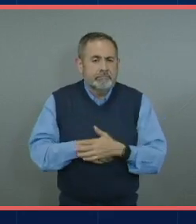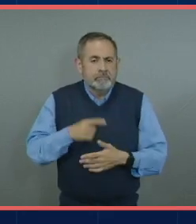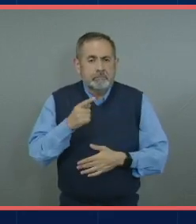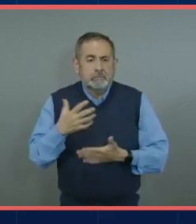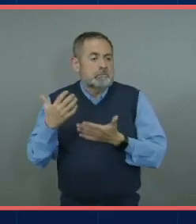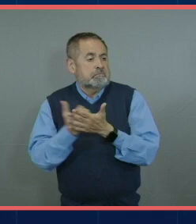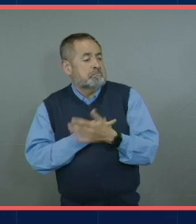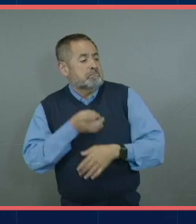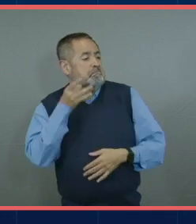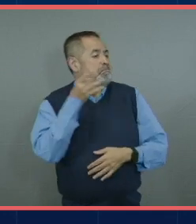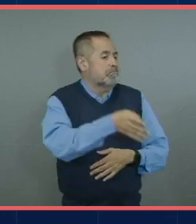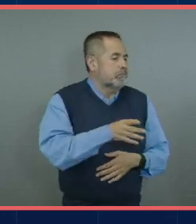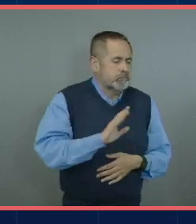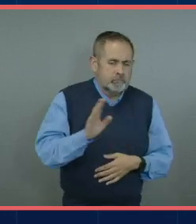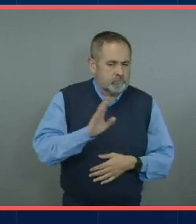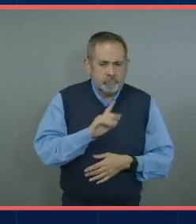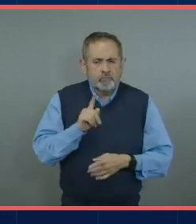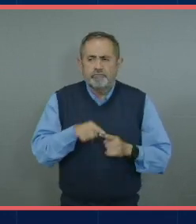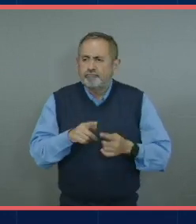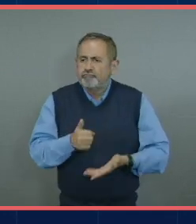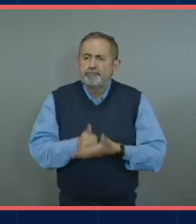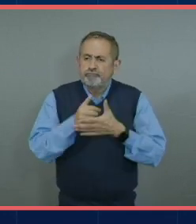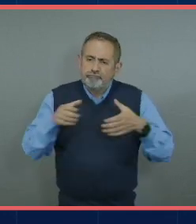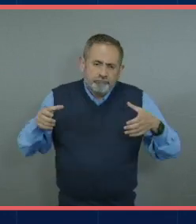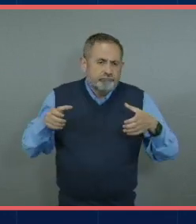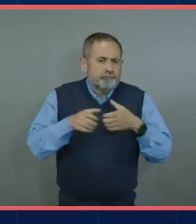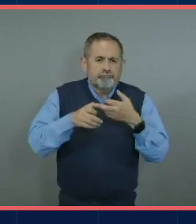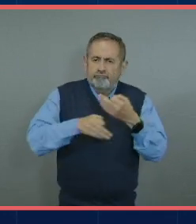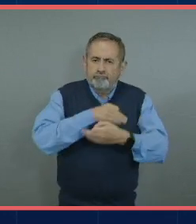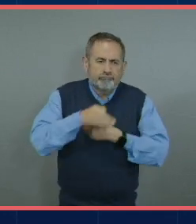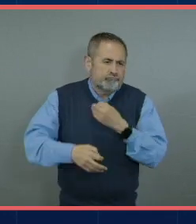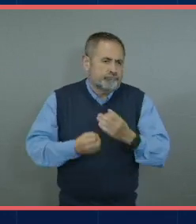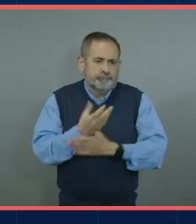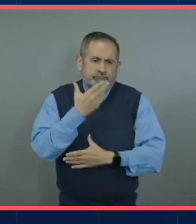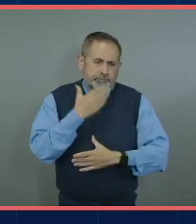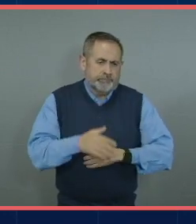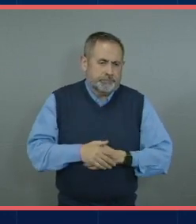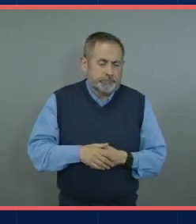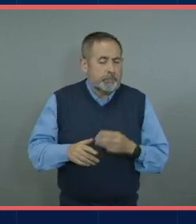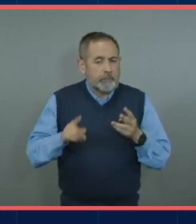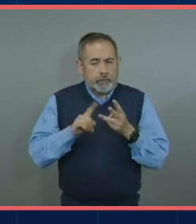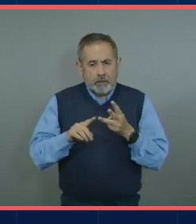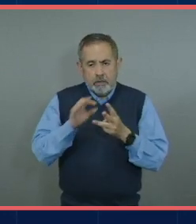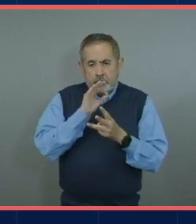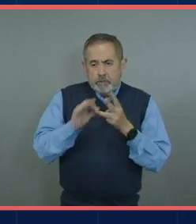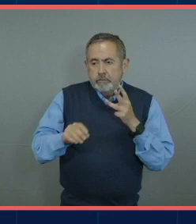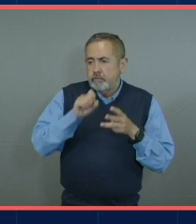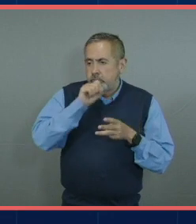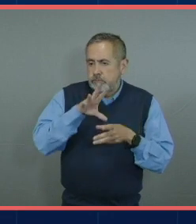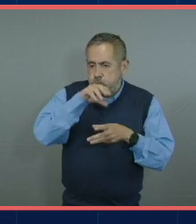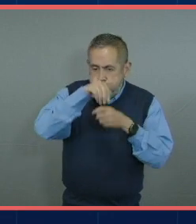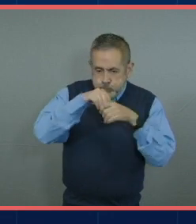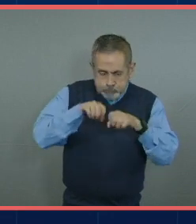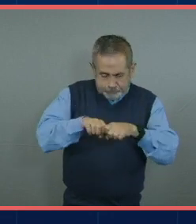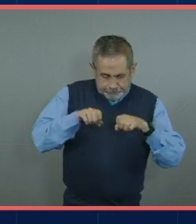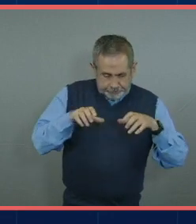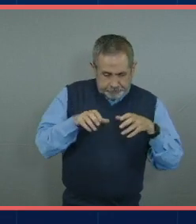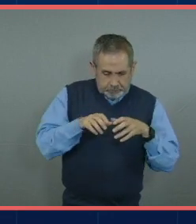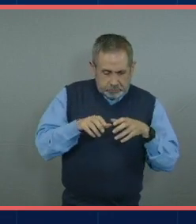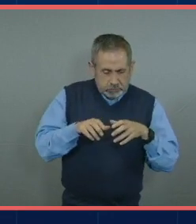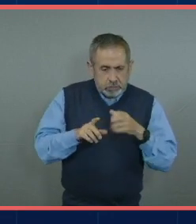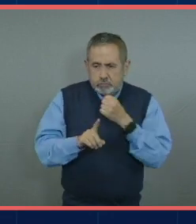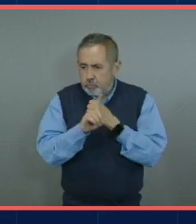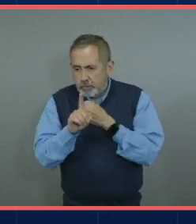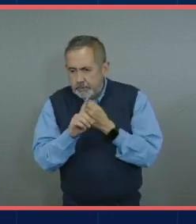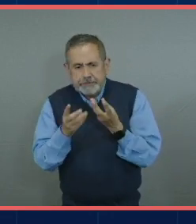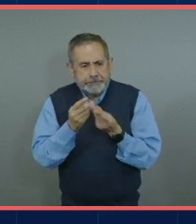ganar, sino cooperar. Y por último, considero que el tema ya dentro del mismo juego, pues hay que resolver problemas y